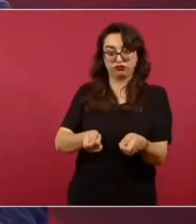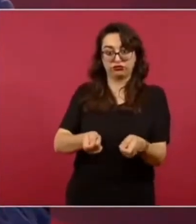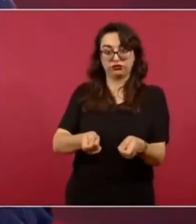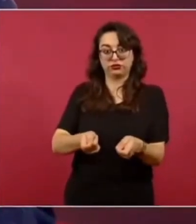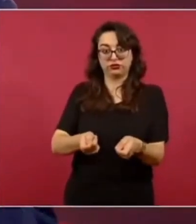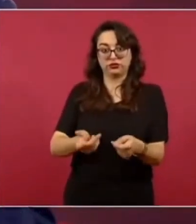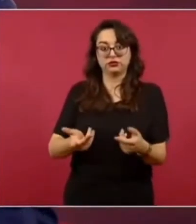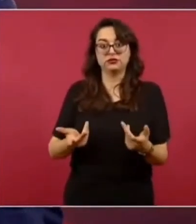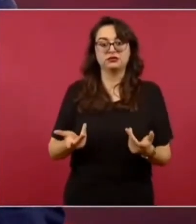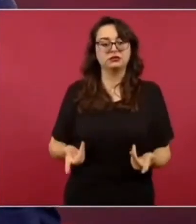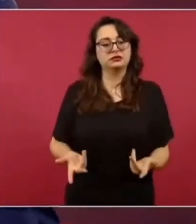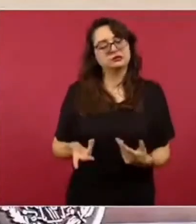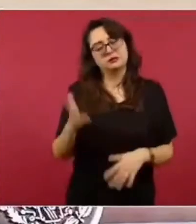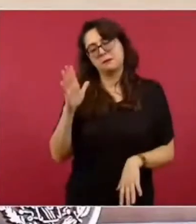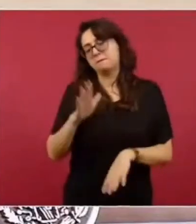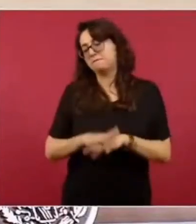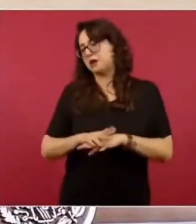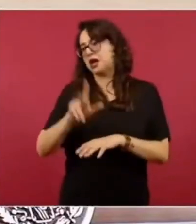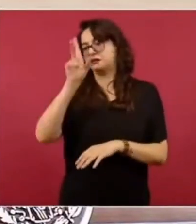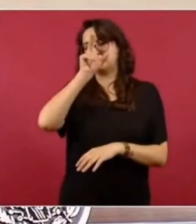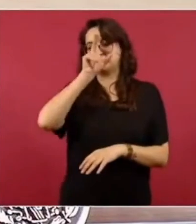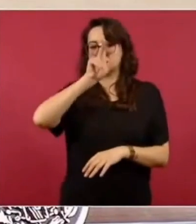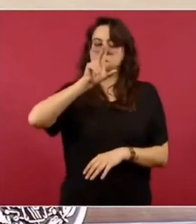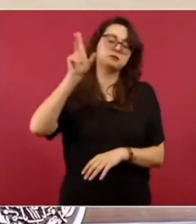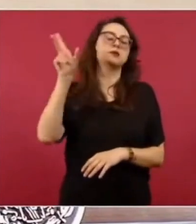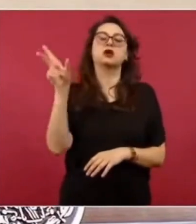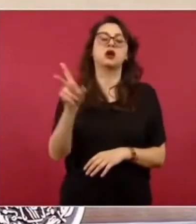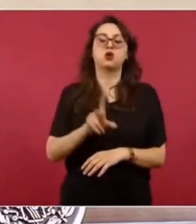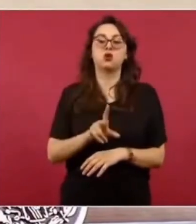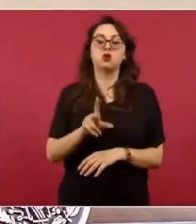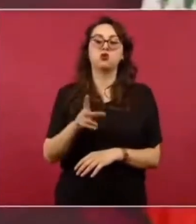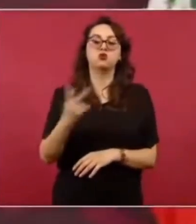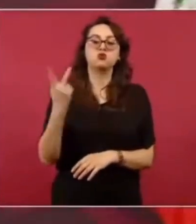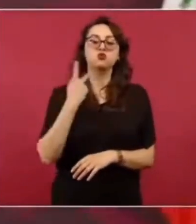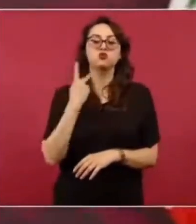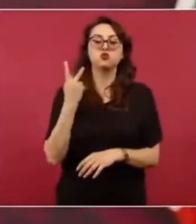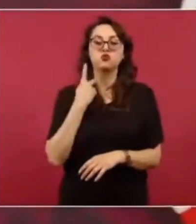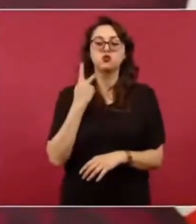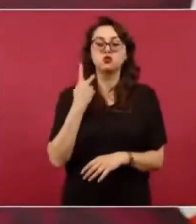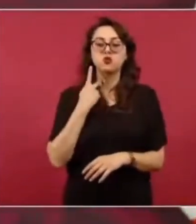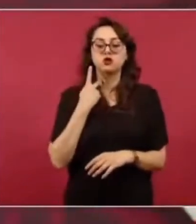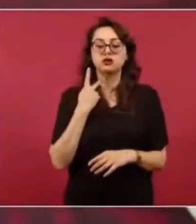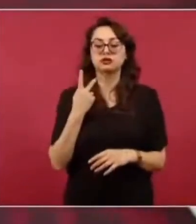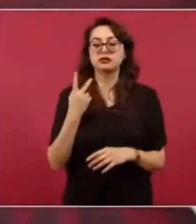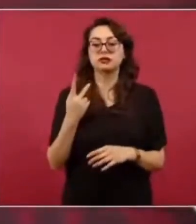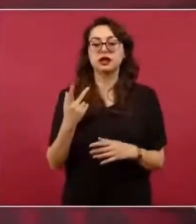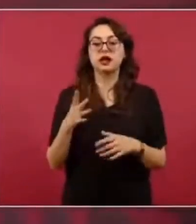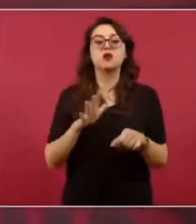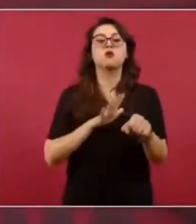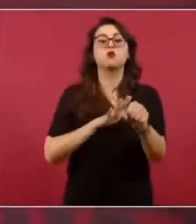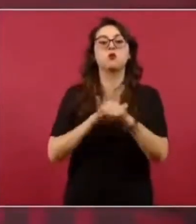se profundiza con esa política que consiste